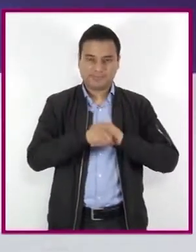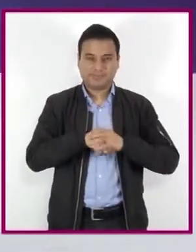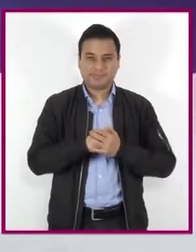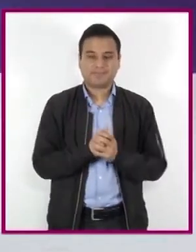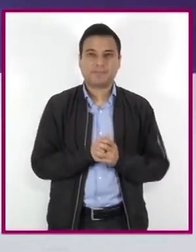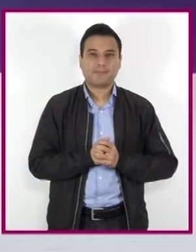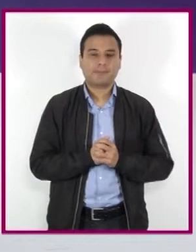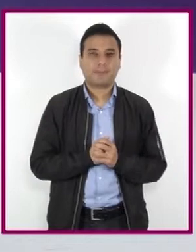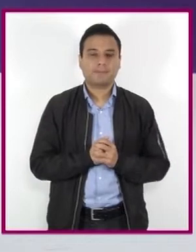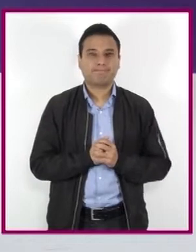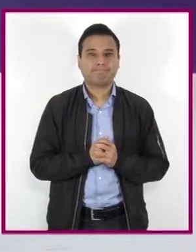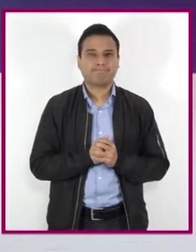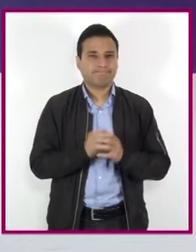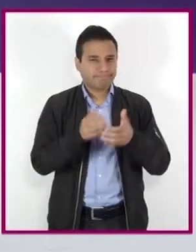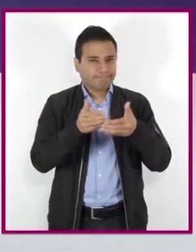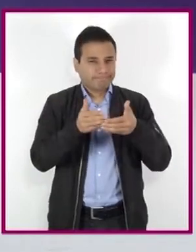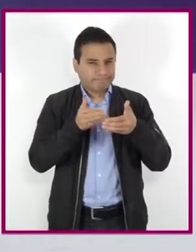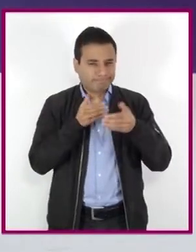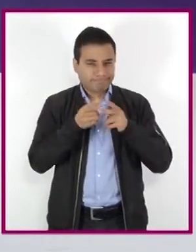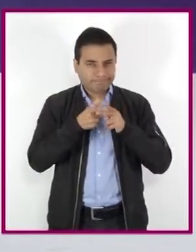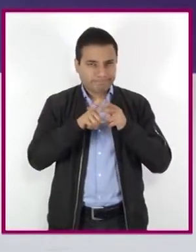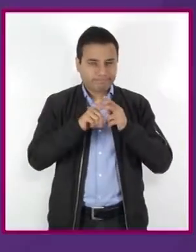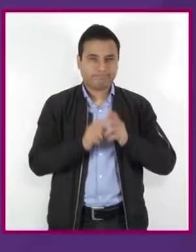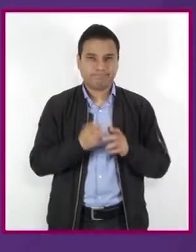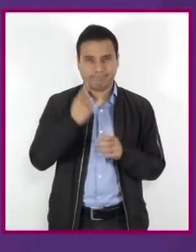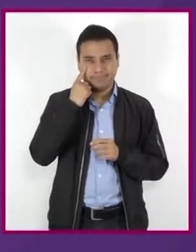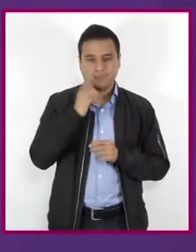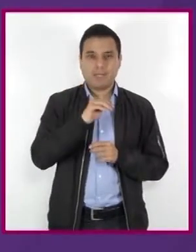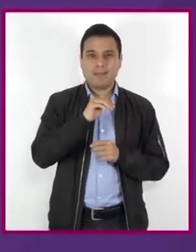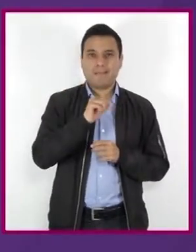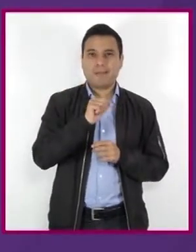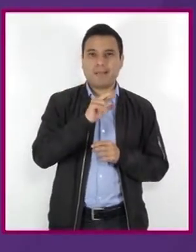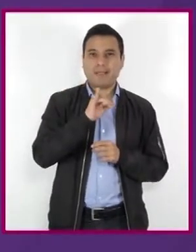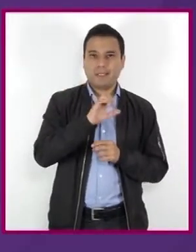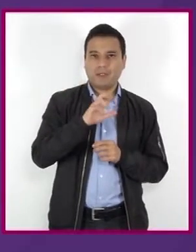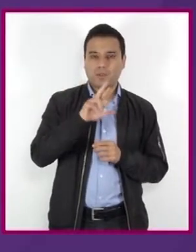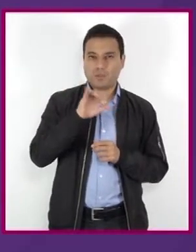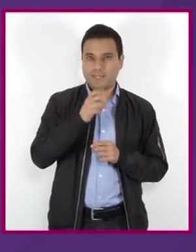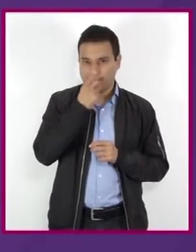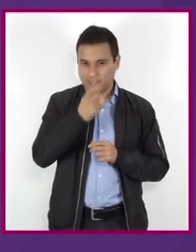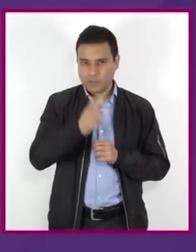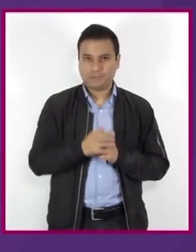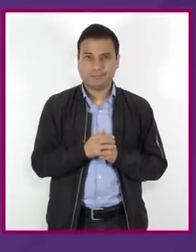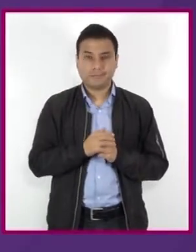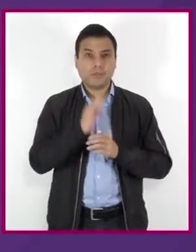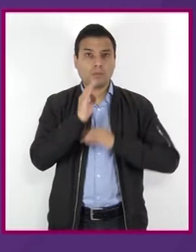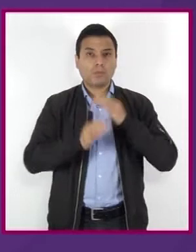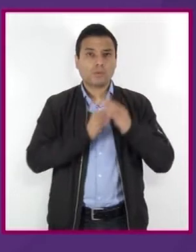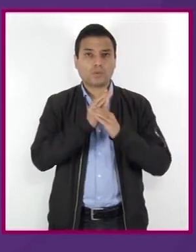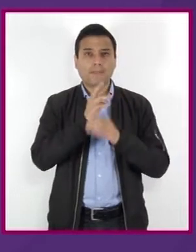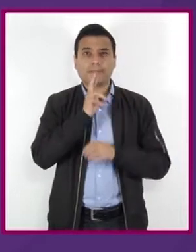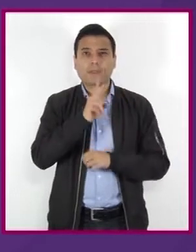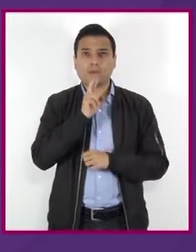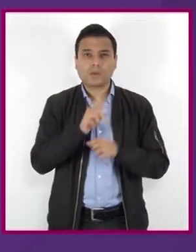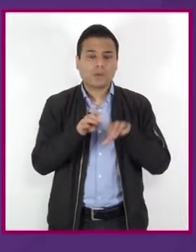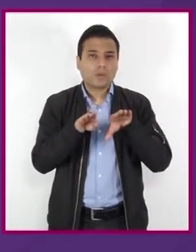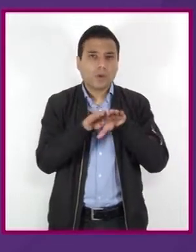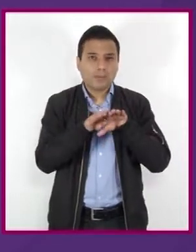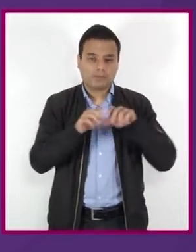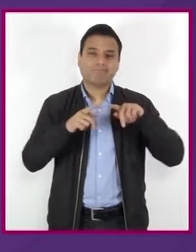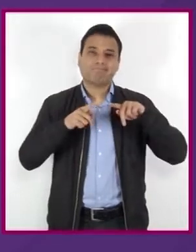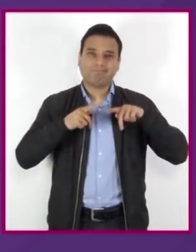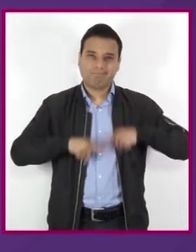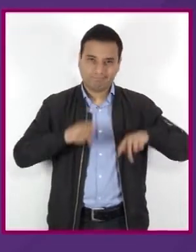iniciar quiero compartir con ustedes una frase de Marie Curie. No se puede esperar construir un mundo mejor sin mejorar a las personas.